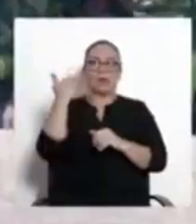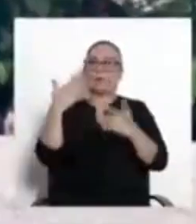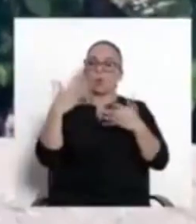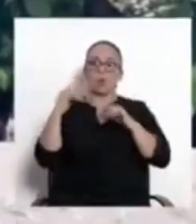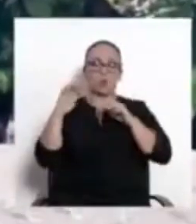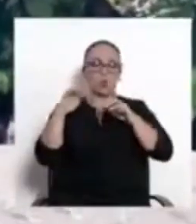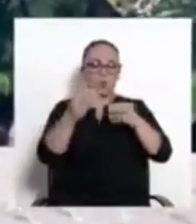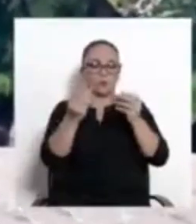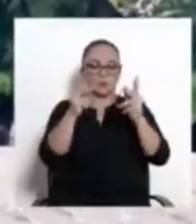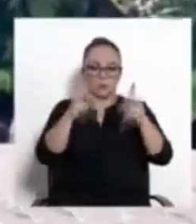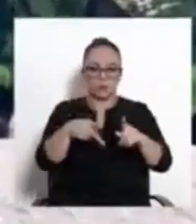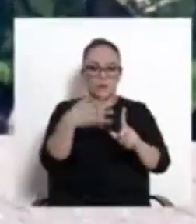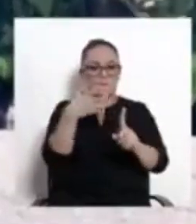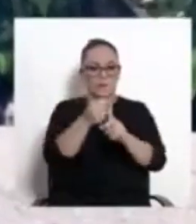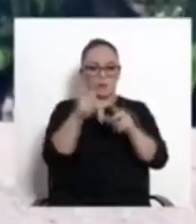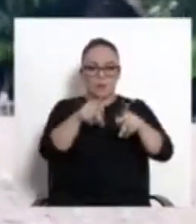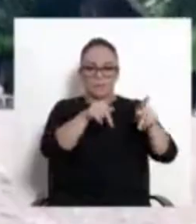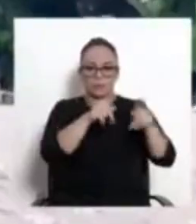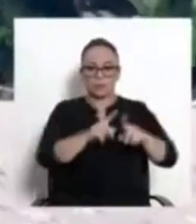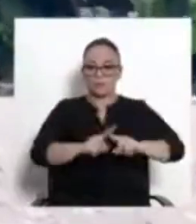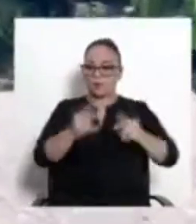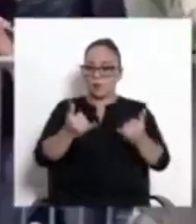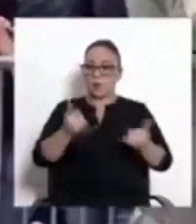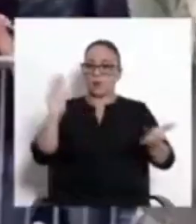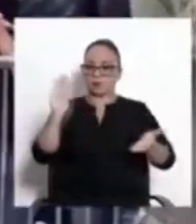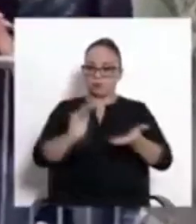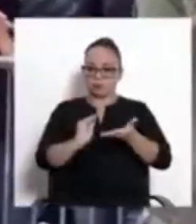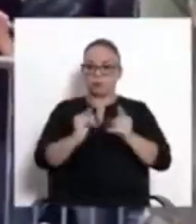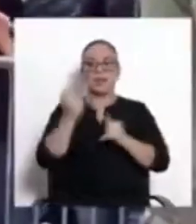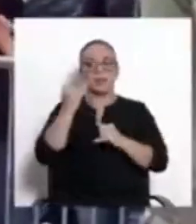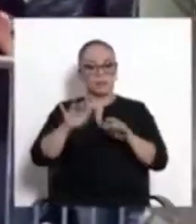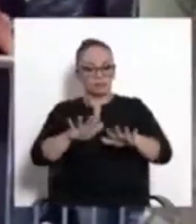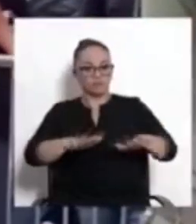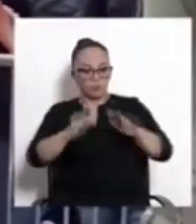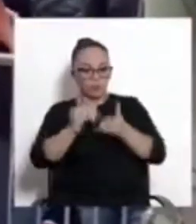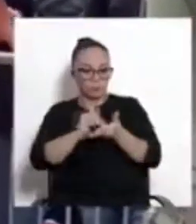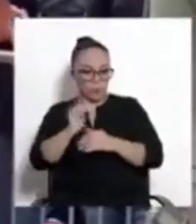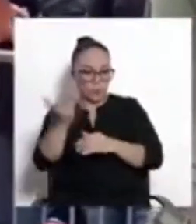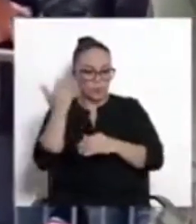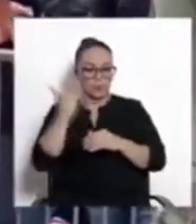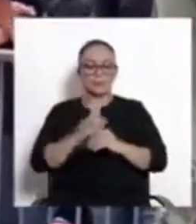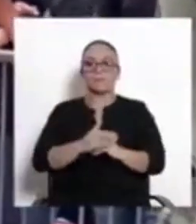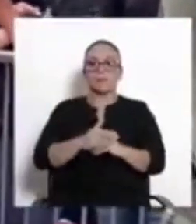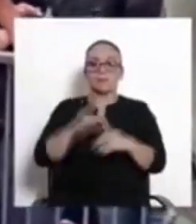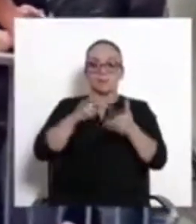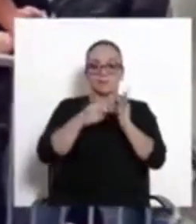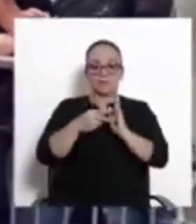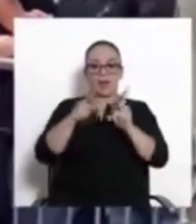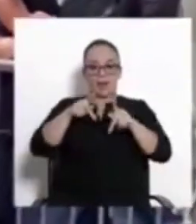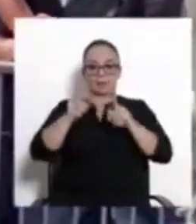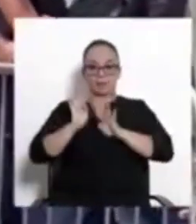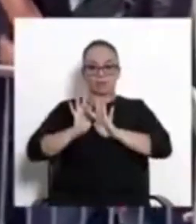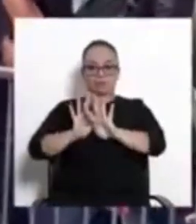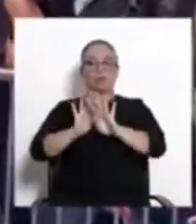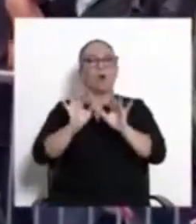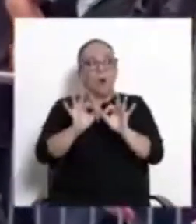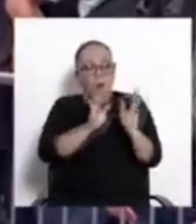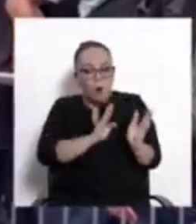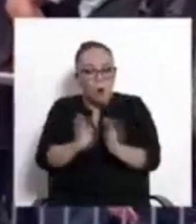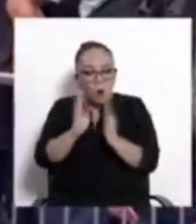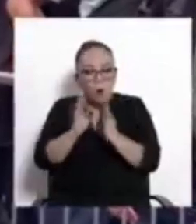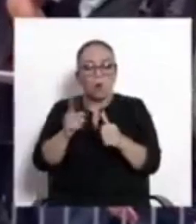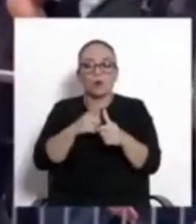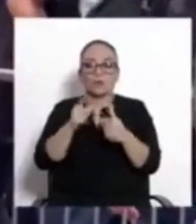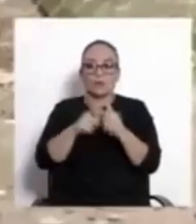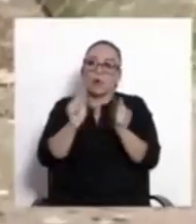de impacto de flujos migratorios y atendiendo los propios flujos con orden, humanismo como es la tradición costarricense,